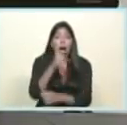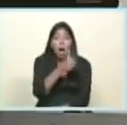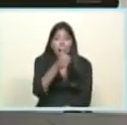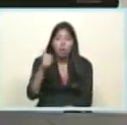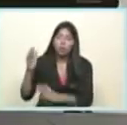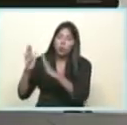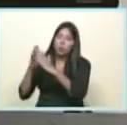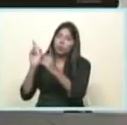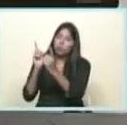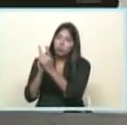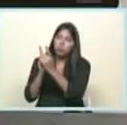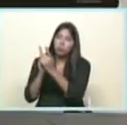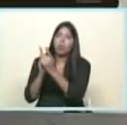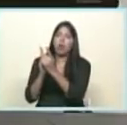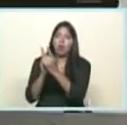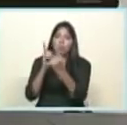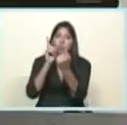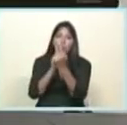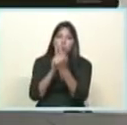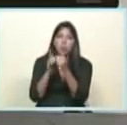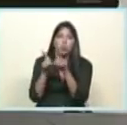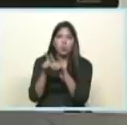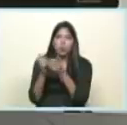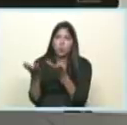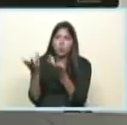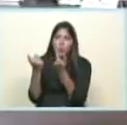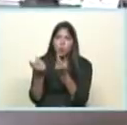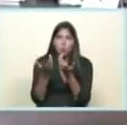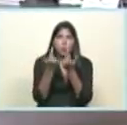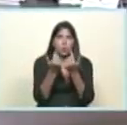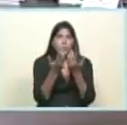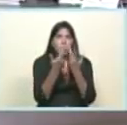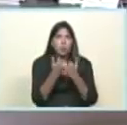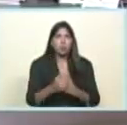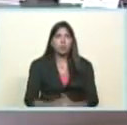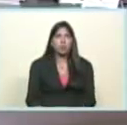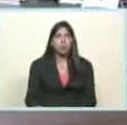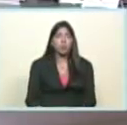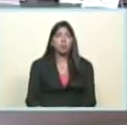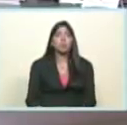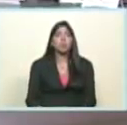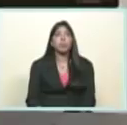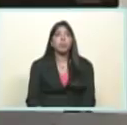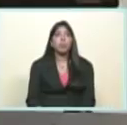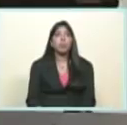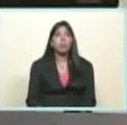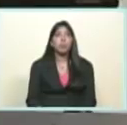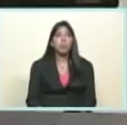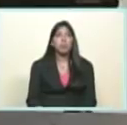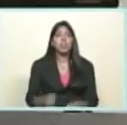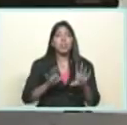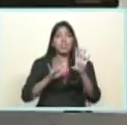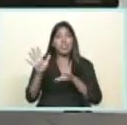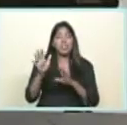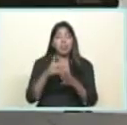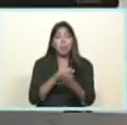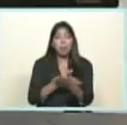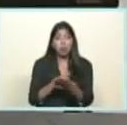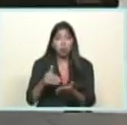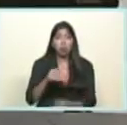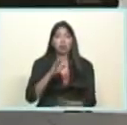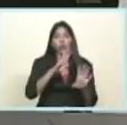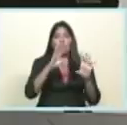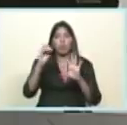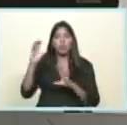porque tenemos que perfeccionar el sistema para atender a los 15.300.000 carnetizados del